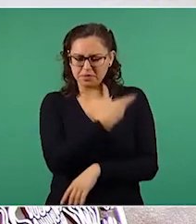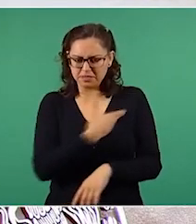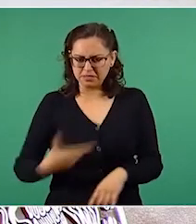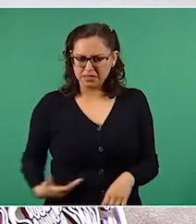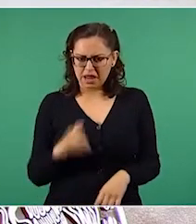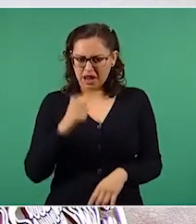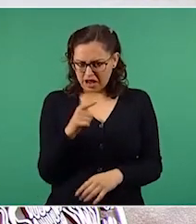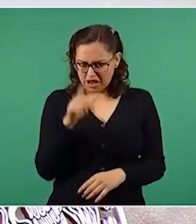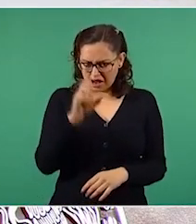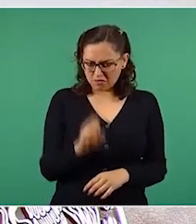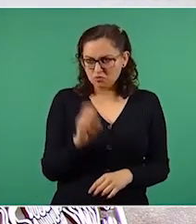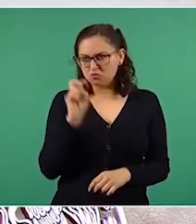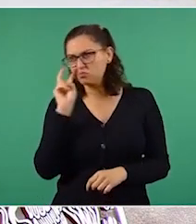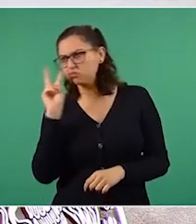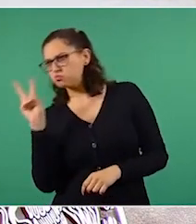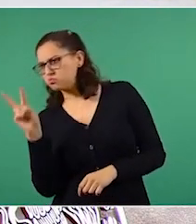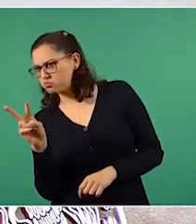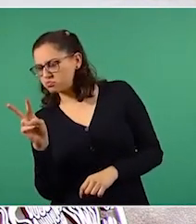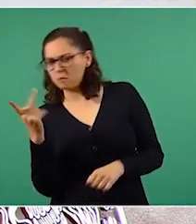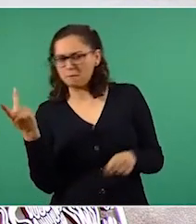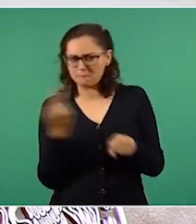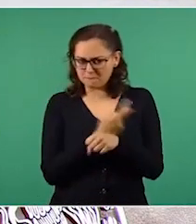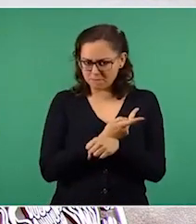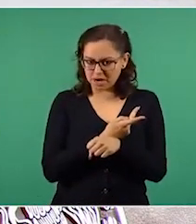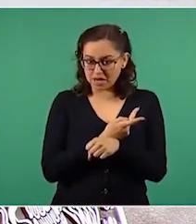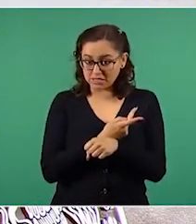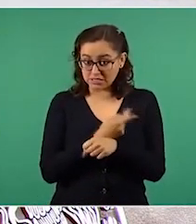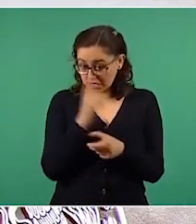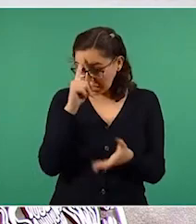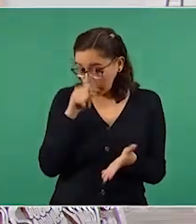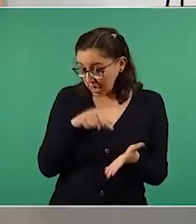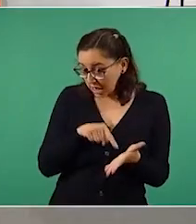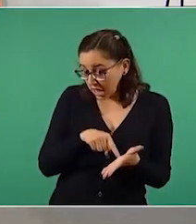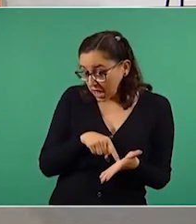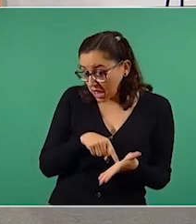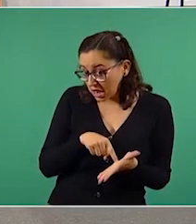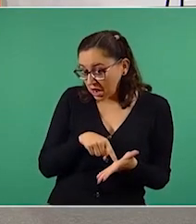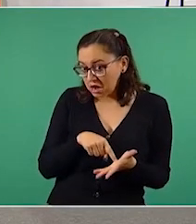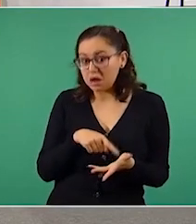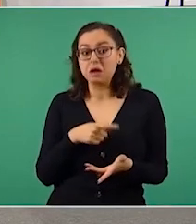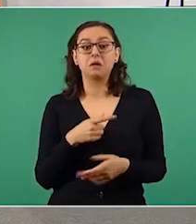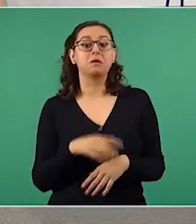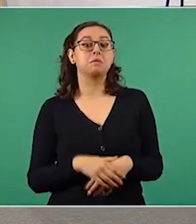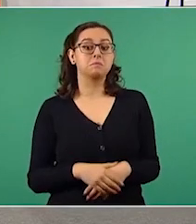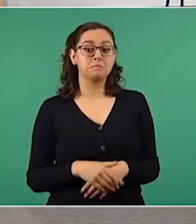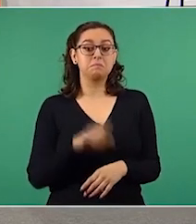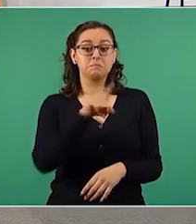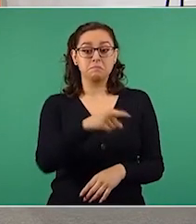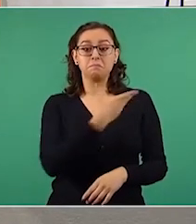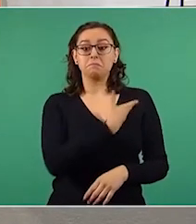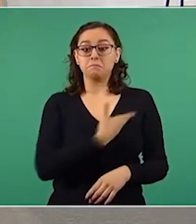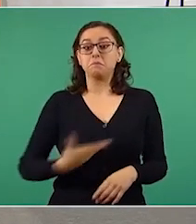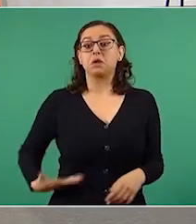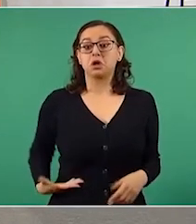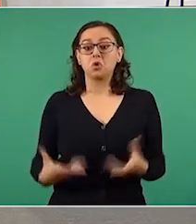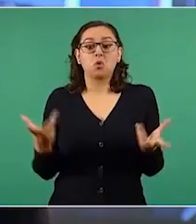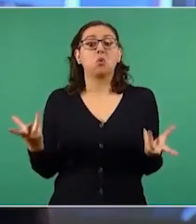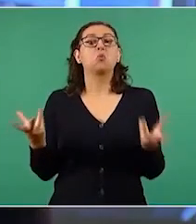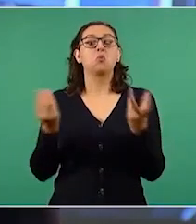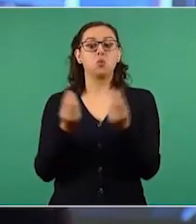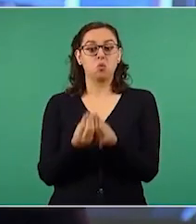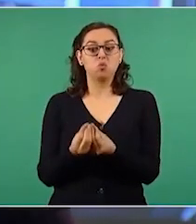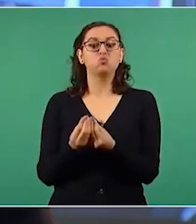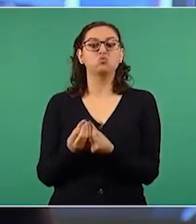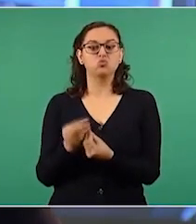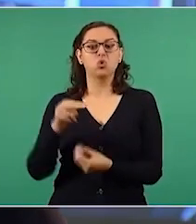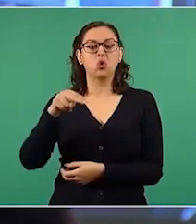¿Alguien puede decirme exactamente si es lo que creo? Es lamentable afirmar, México tiene narco presidente. A lo